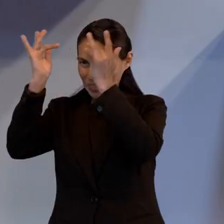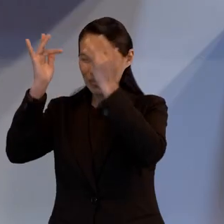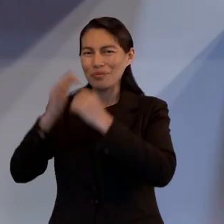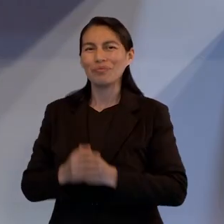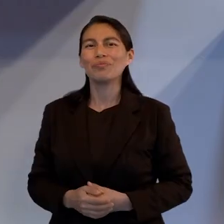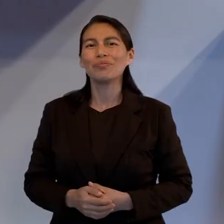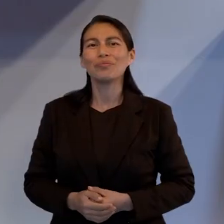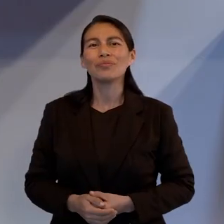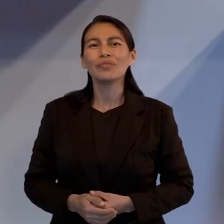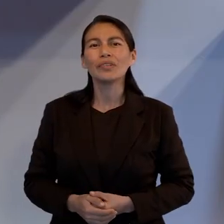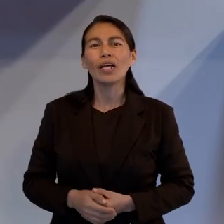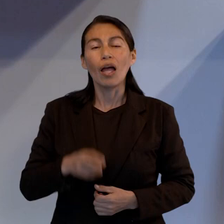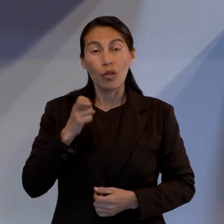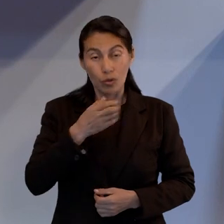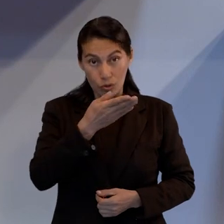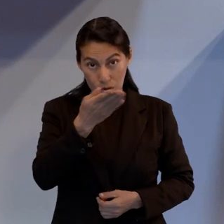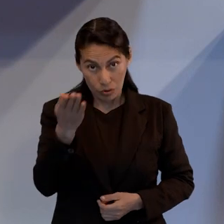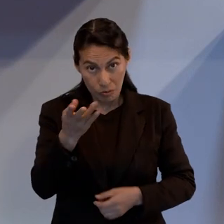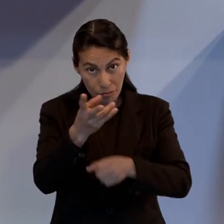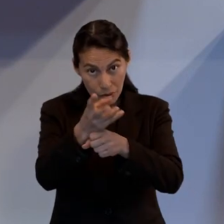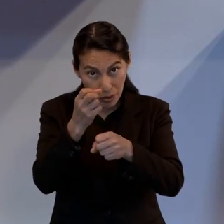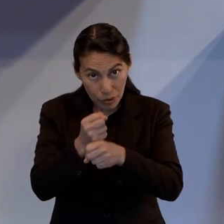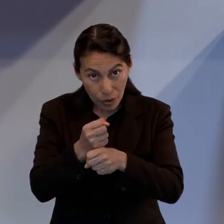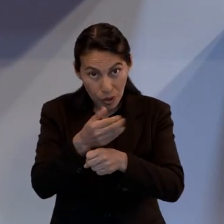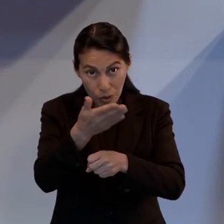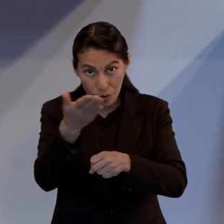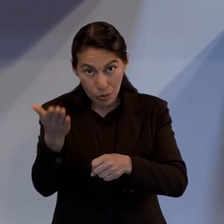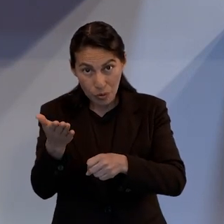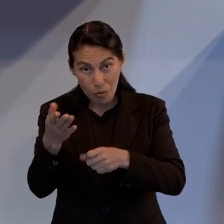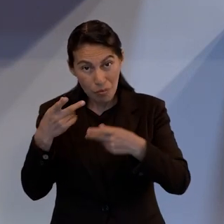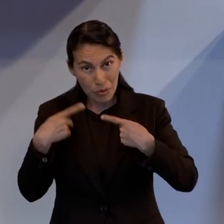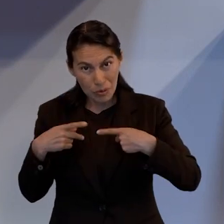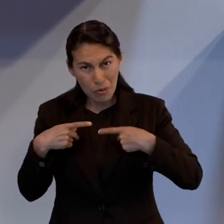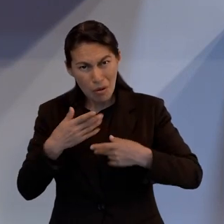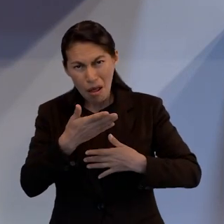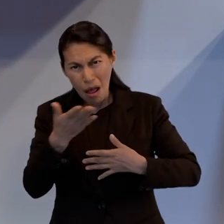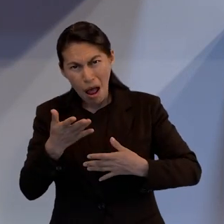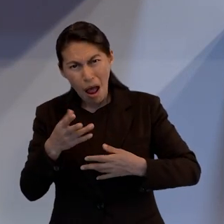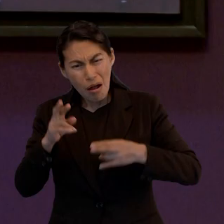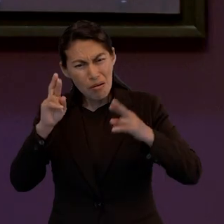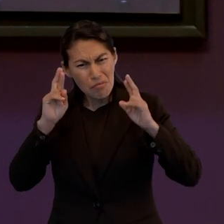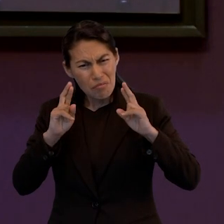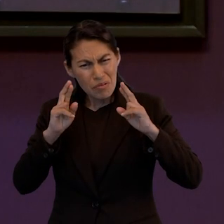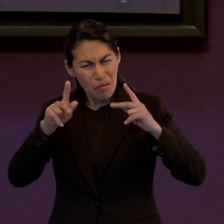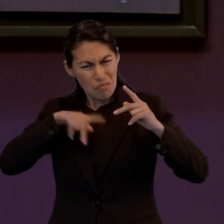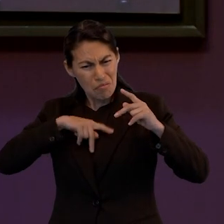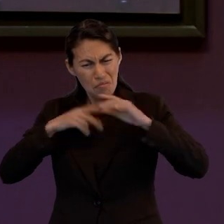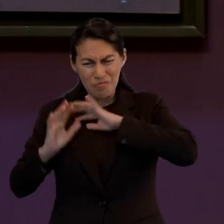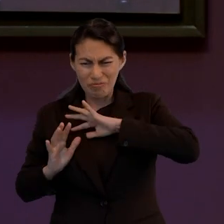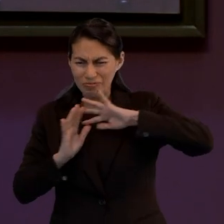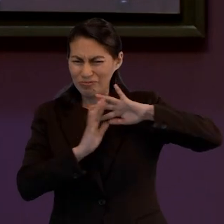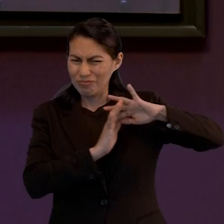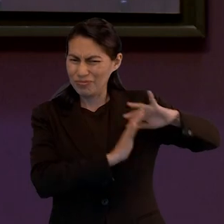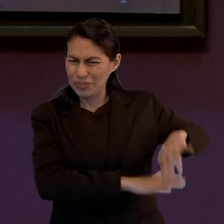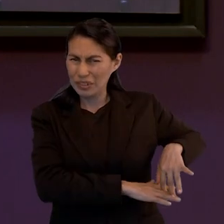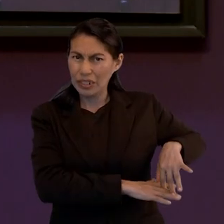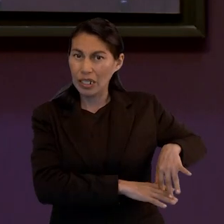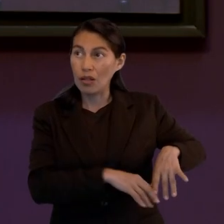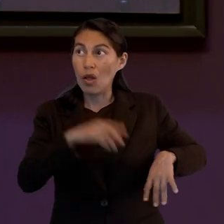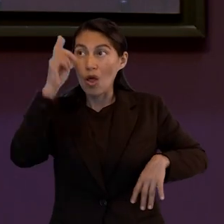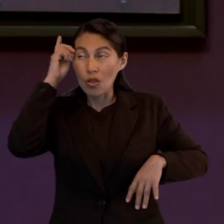pudiera rendirse a sí mismo y dejar que Dios tome el control de sus vidas. Muy bien.